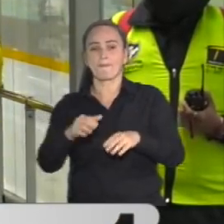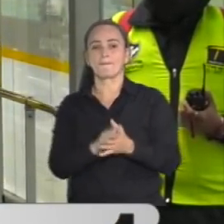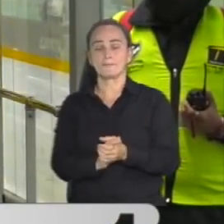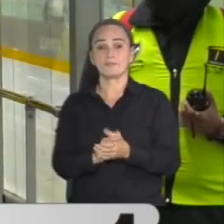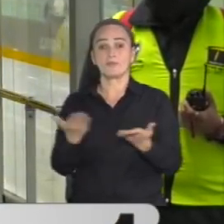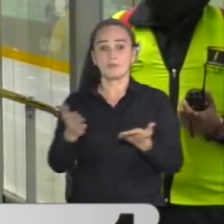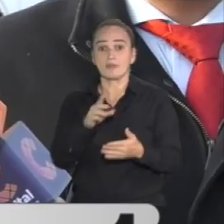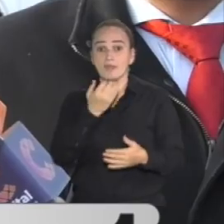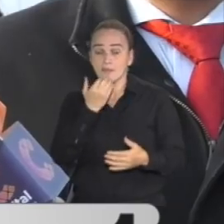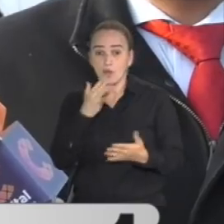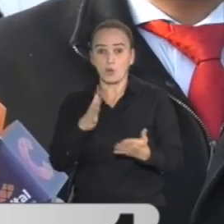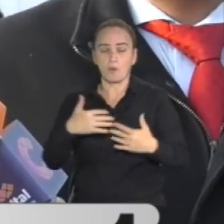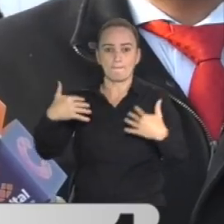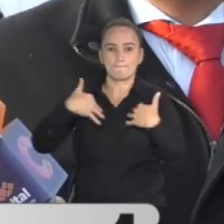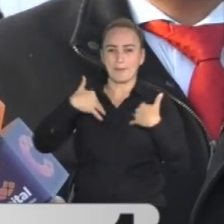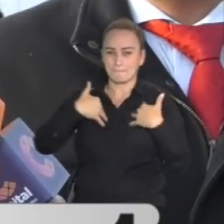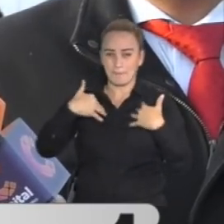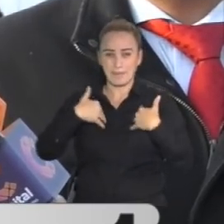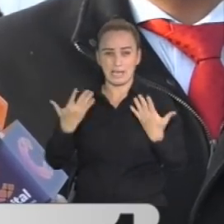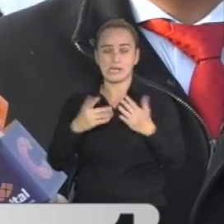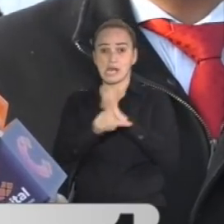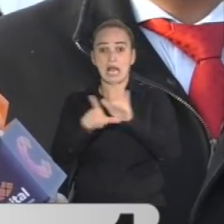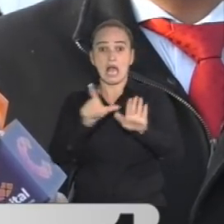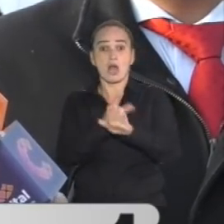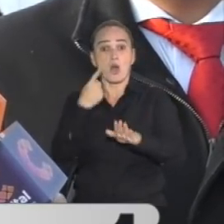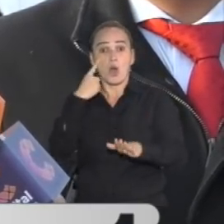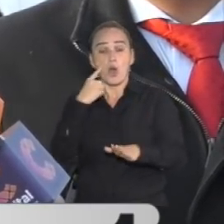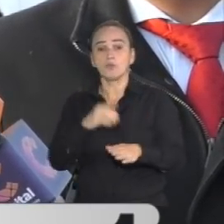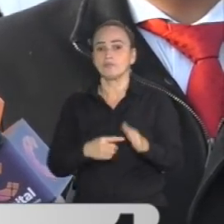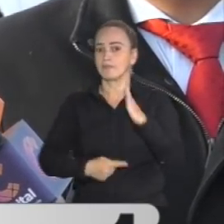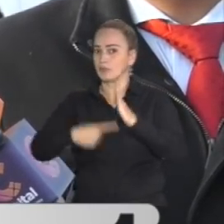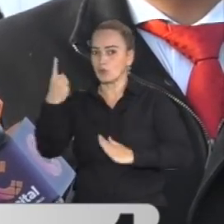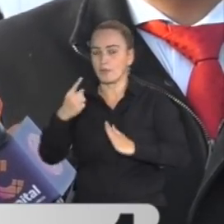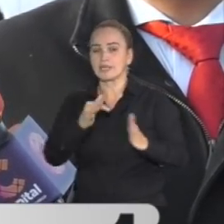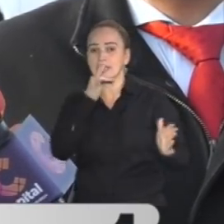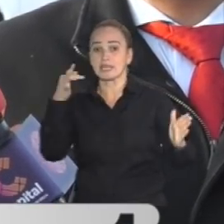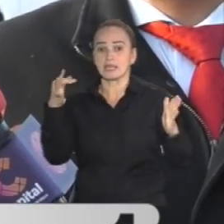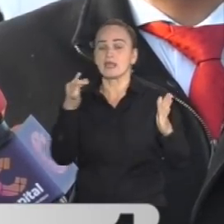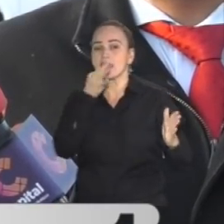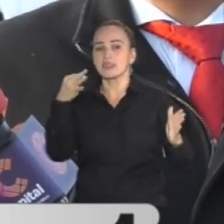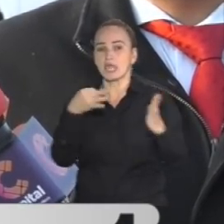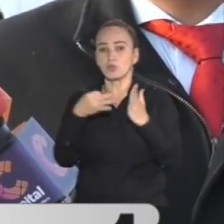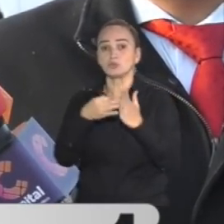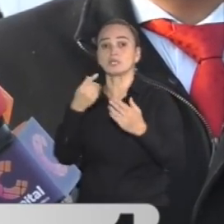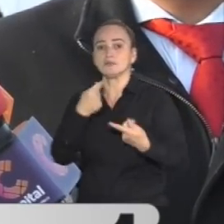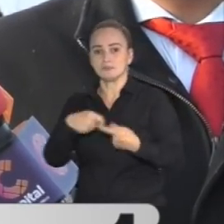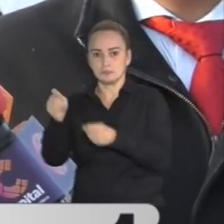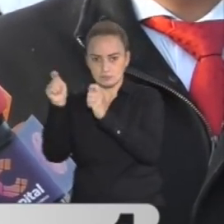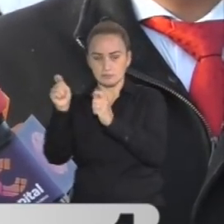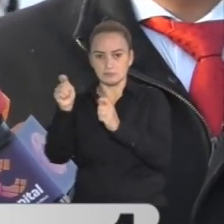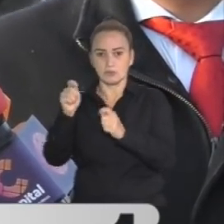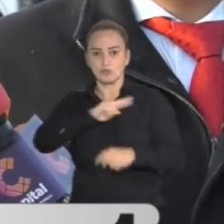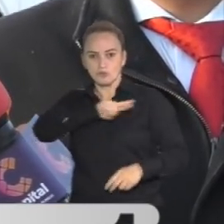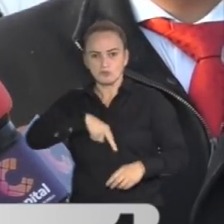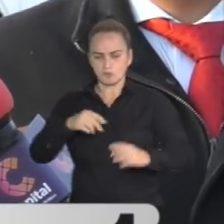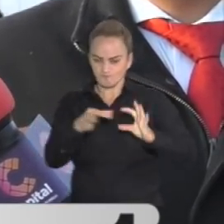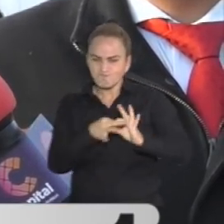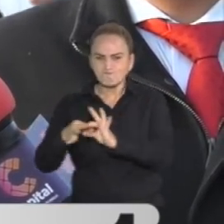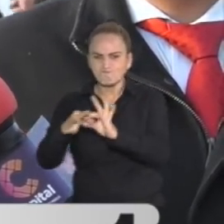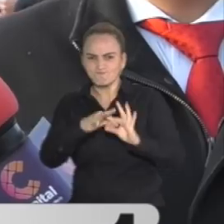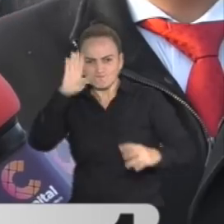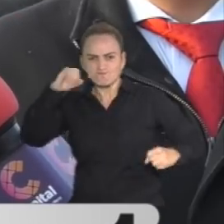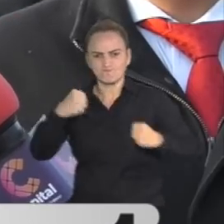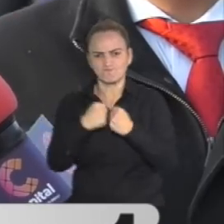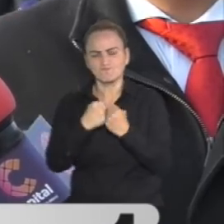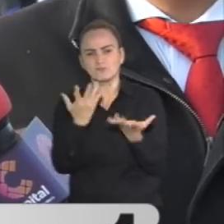se es víctima de un delito, inmediatamente formular la respectiva denuncia para nosotros, de manera articulada,